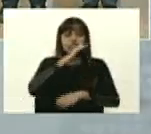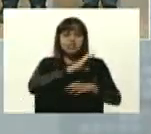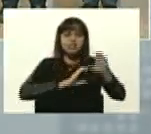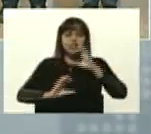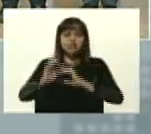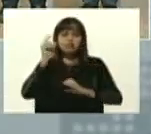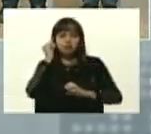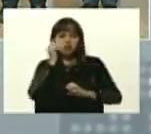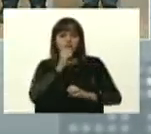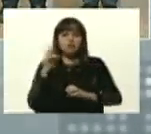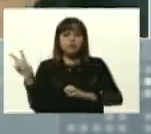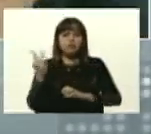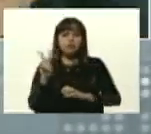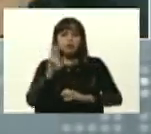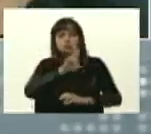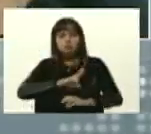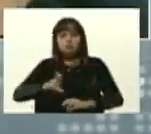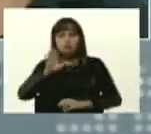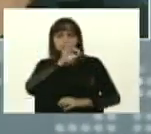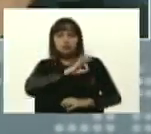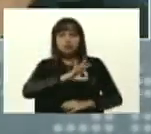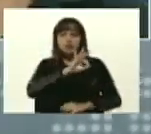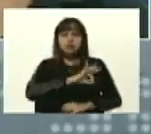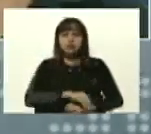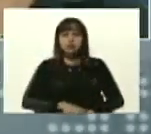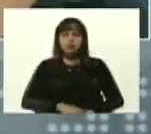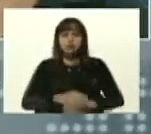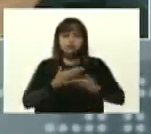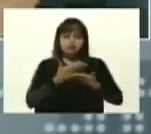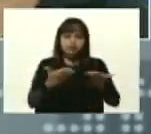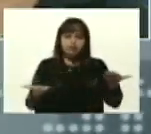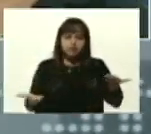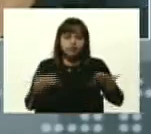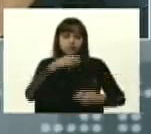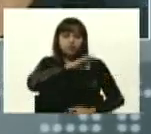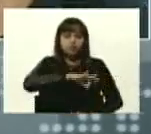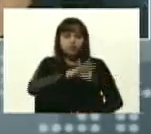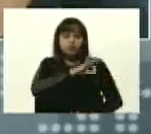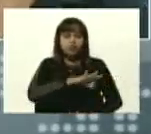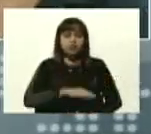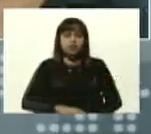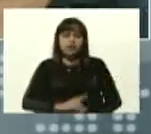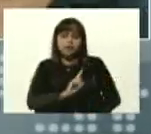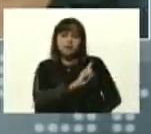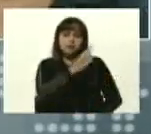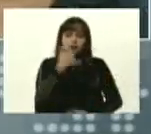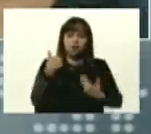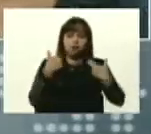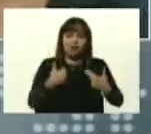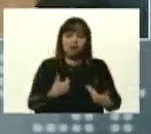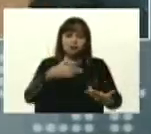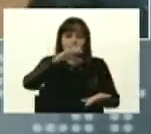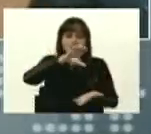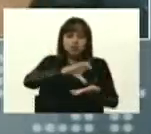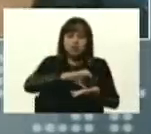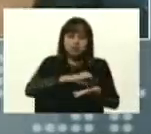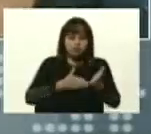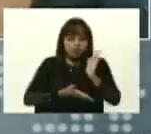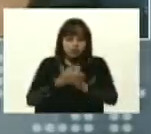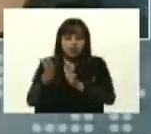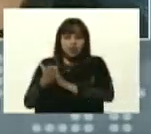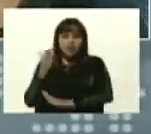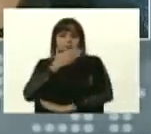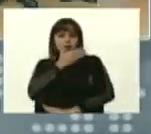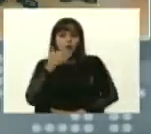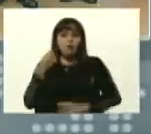científica, el uso social, el beneficio social, poner al ser humano en el centro, ir por la